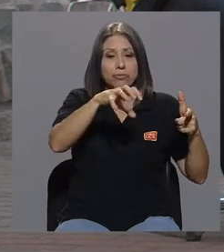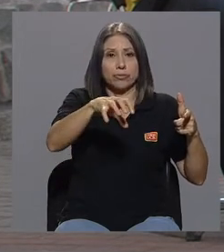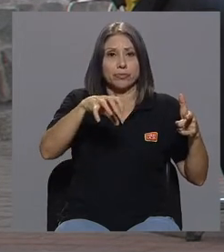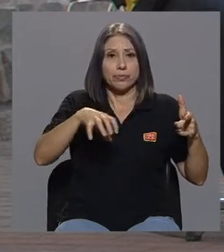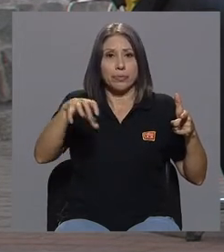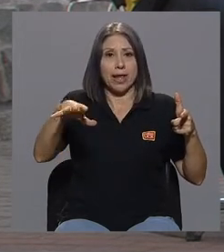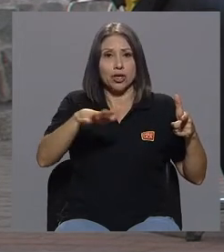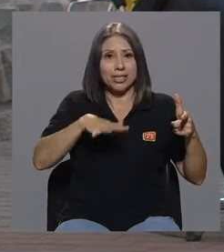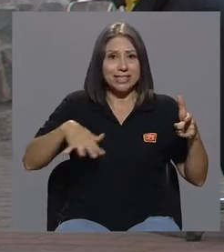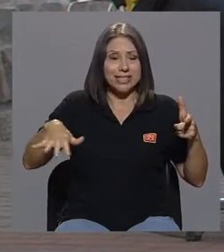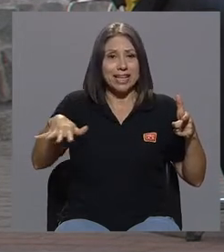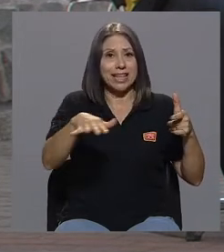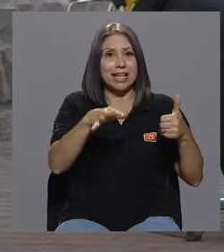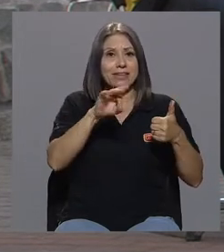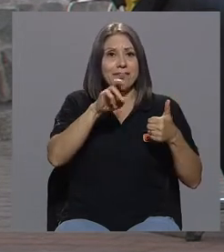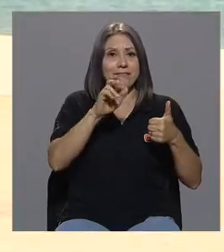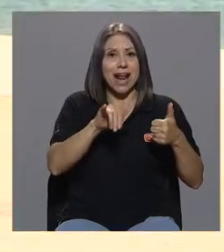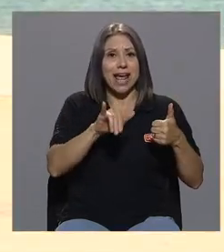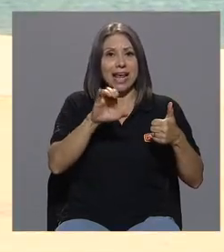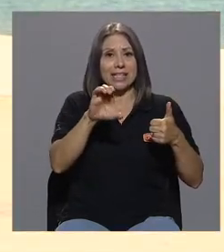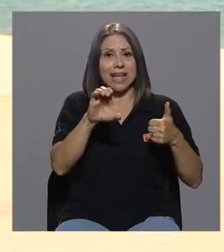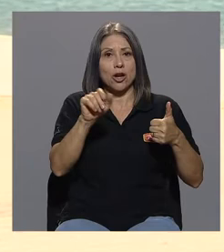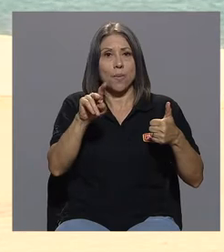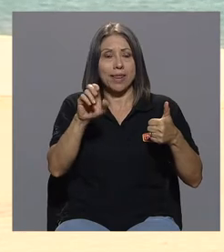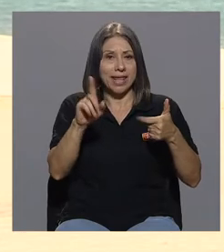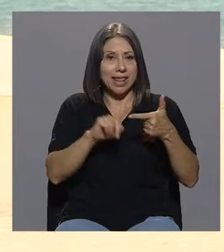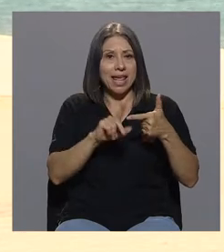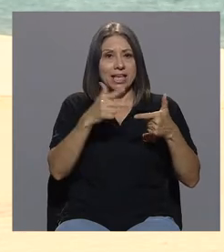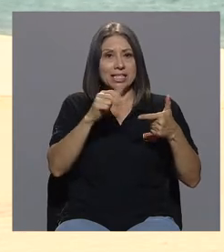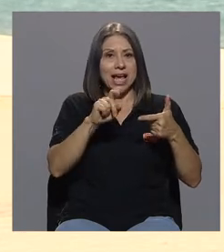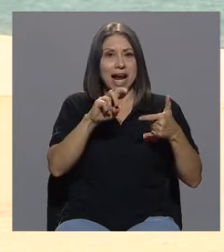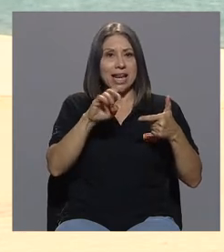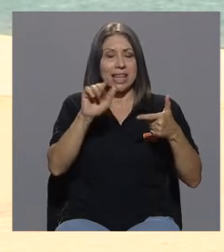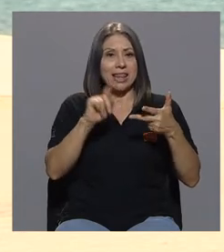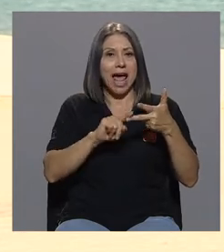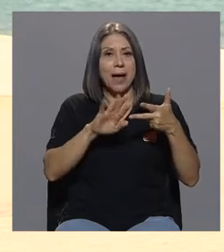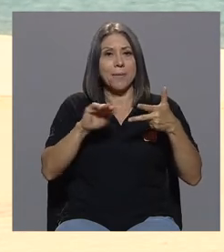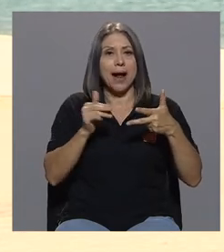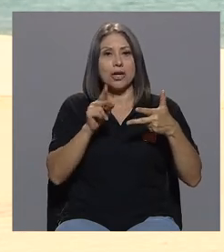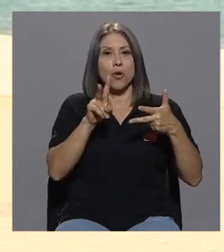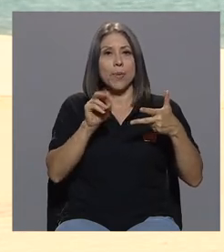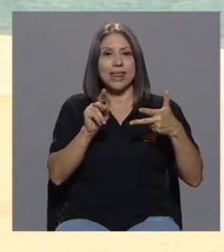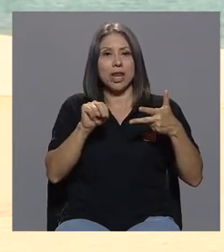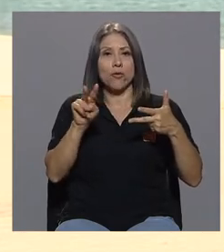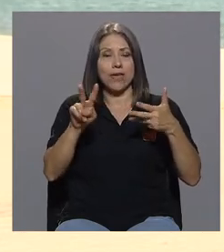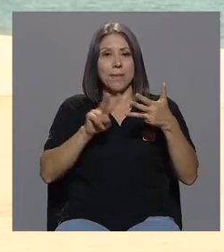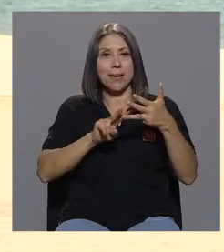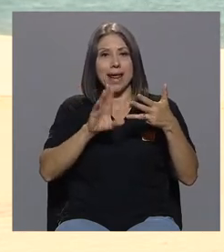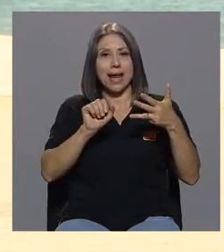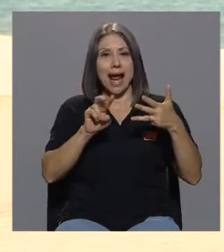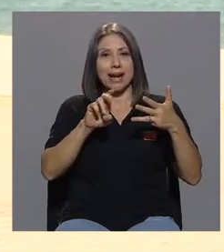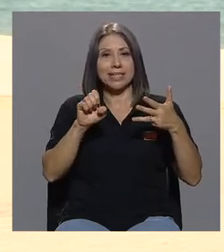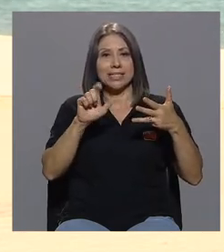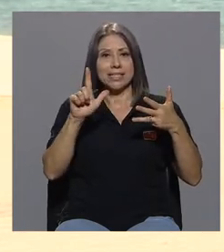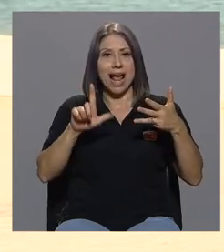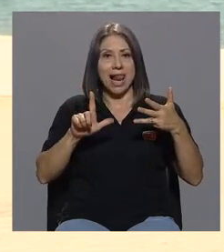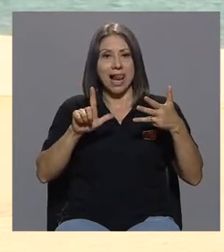es Frecaciano de Madrid, Chacarita, Barrio 20 de Noviembre, Carrizal, son lugares en donde